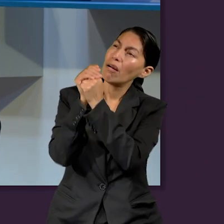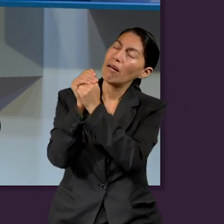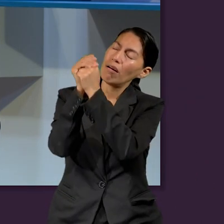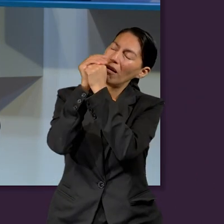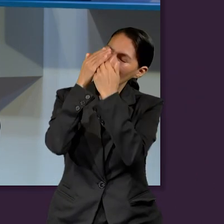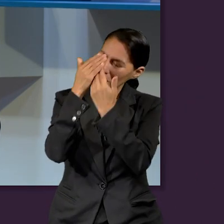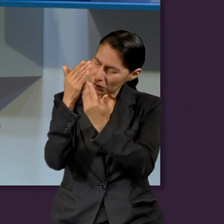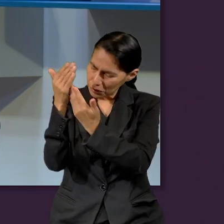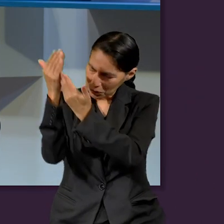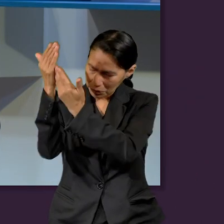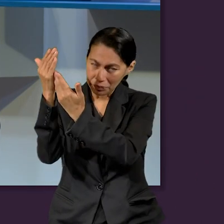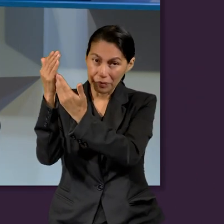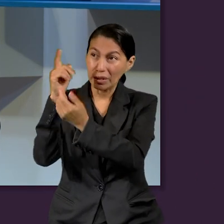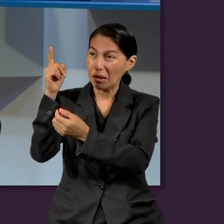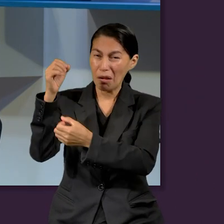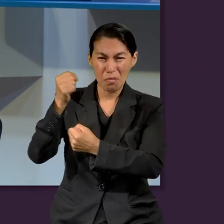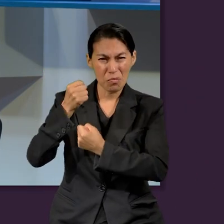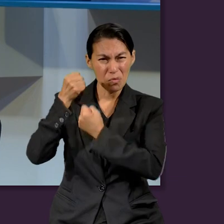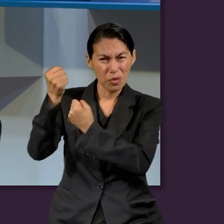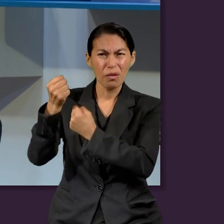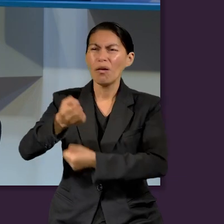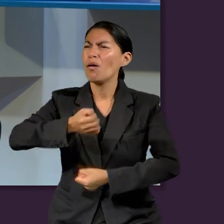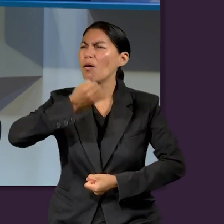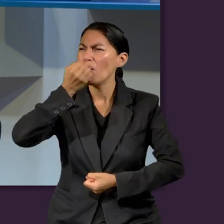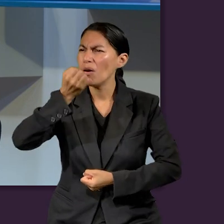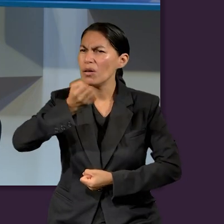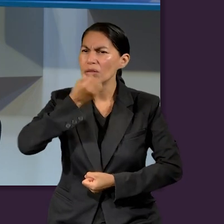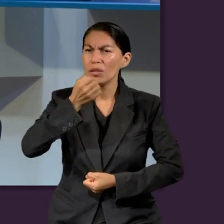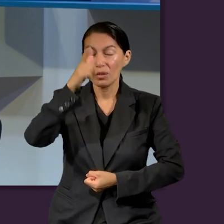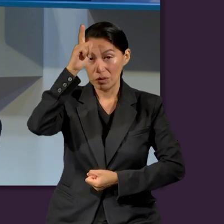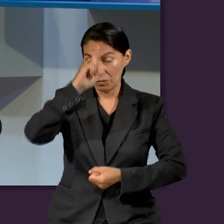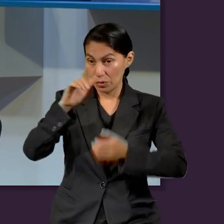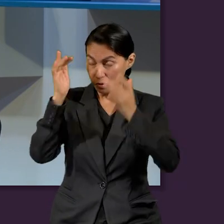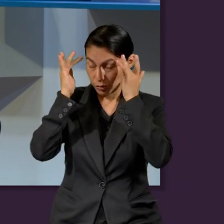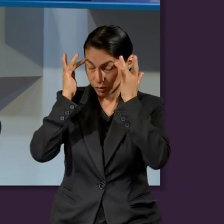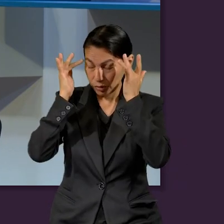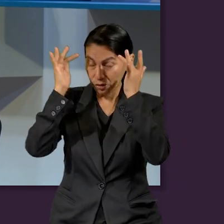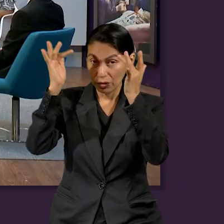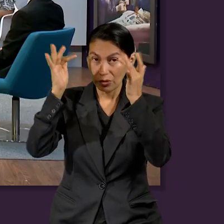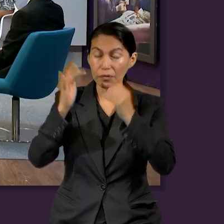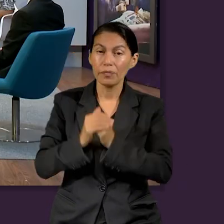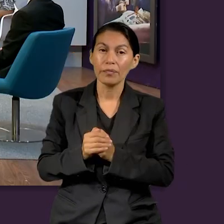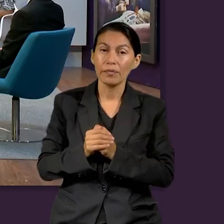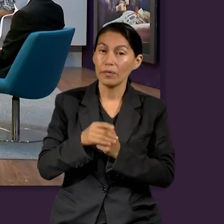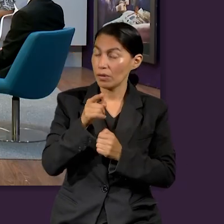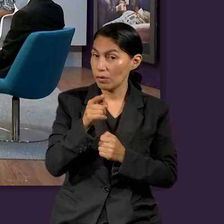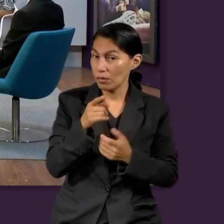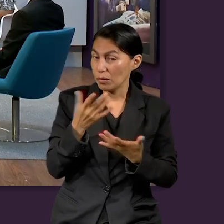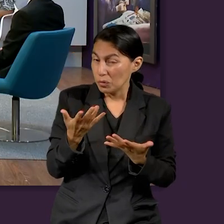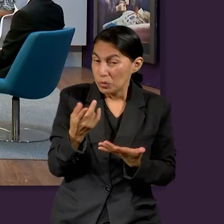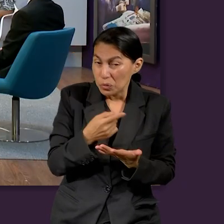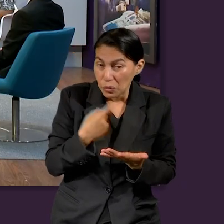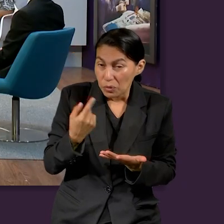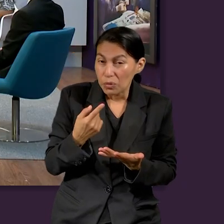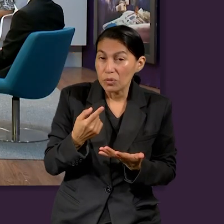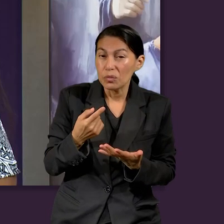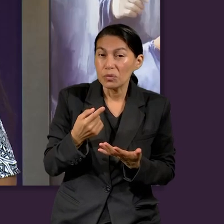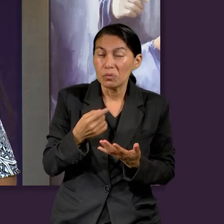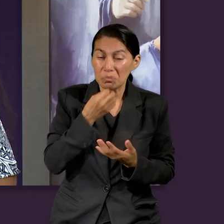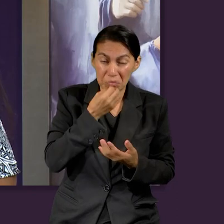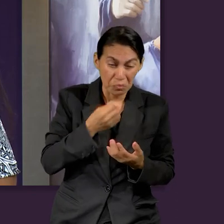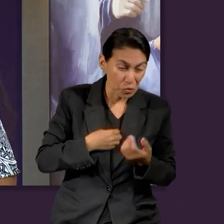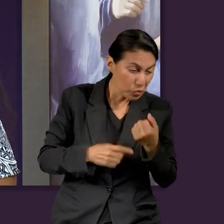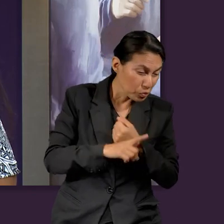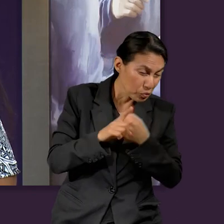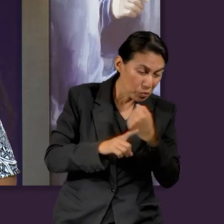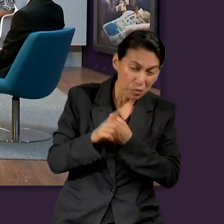bendición podemos nosotros reconocer, podemos decir, alabado sea el nombre de Dios, por su poder,